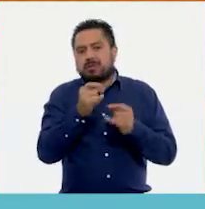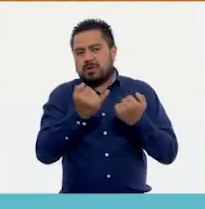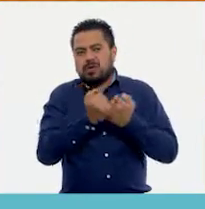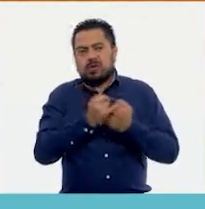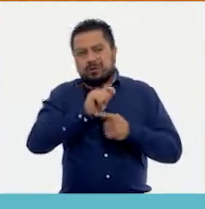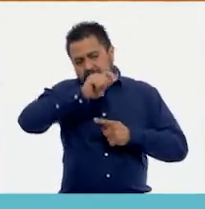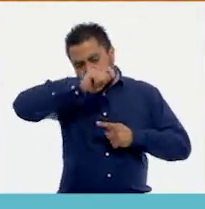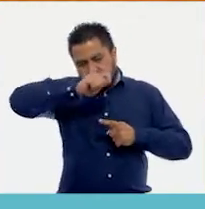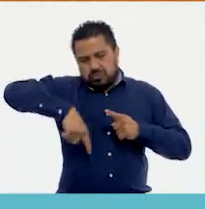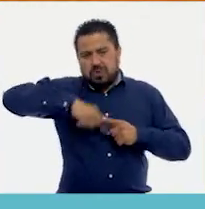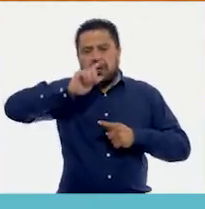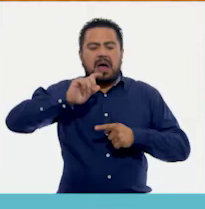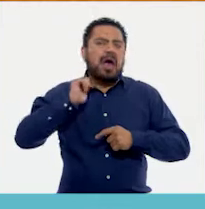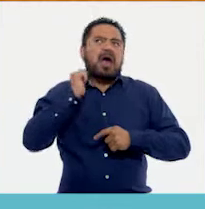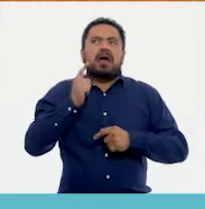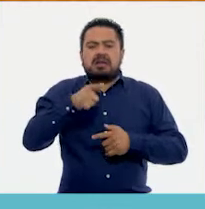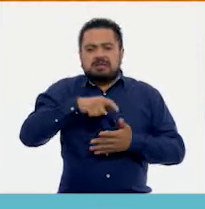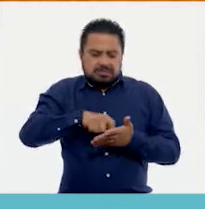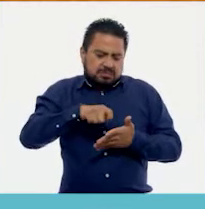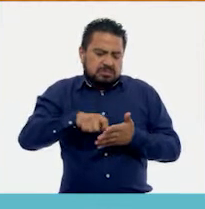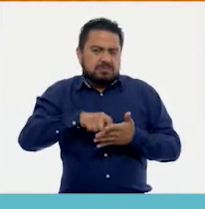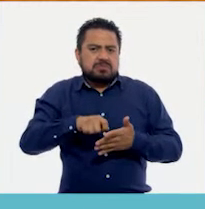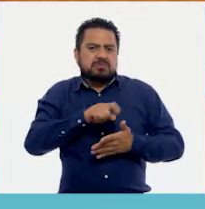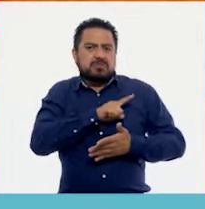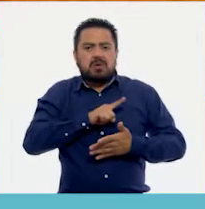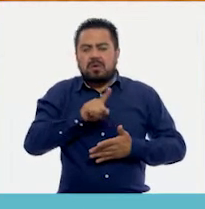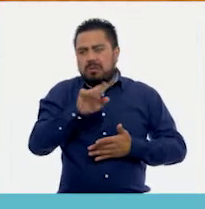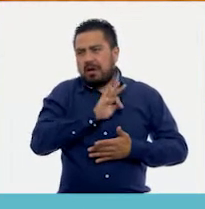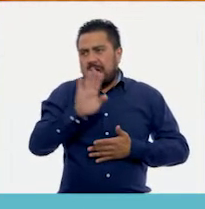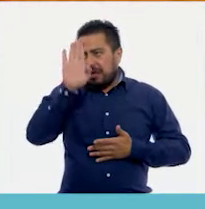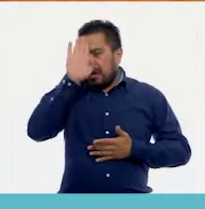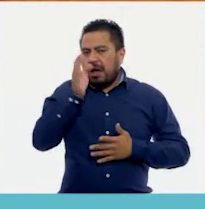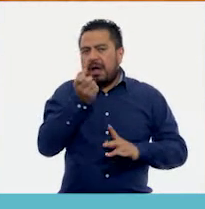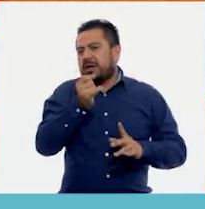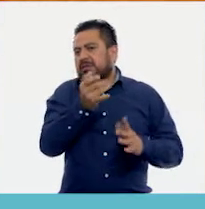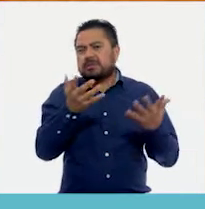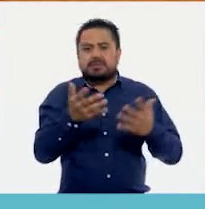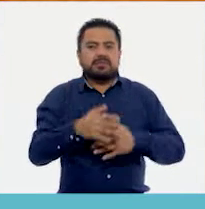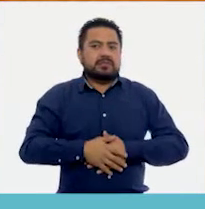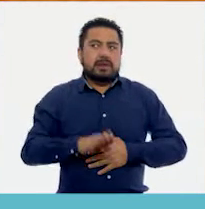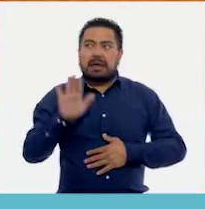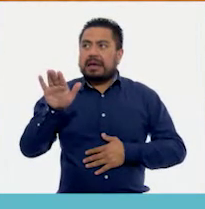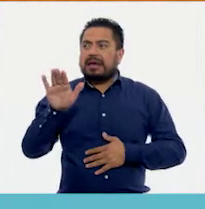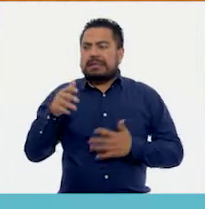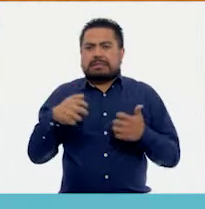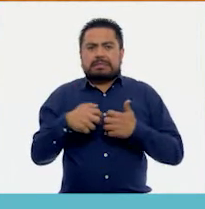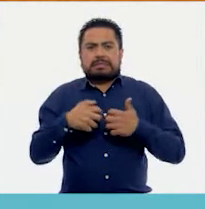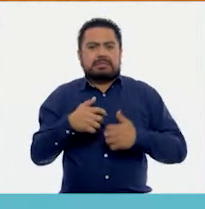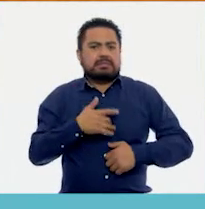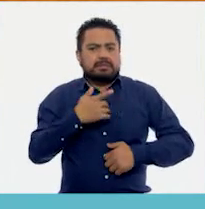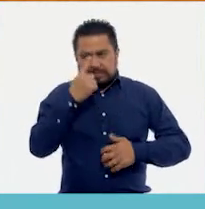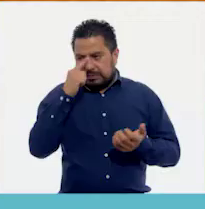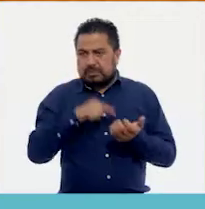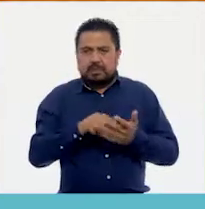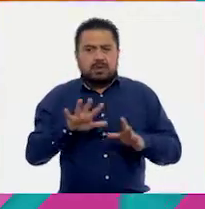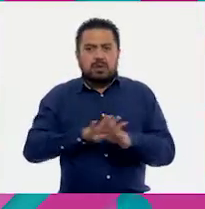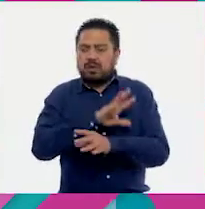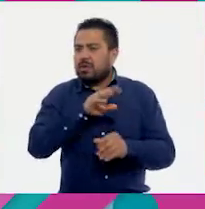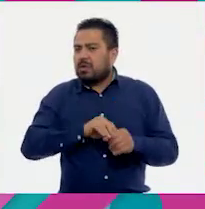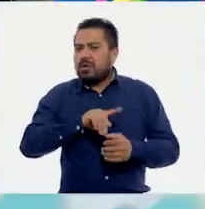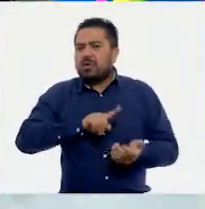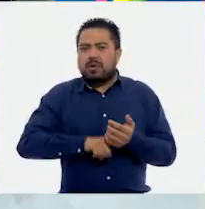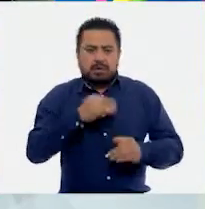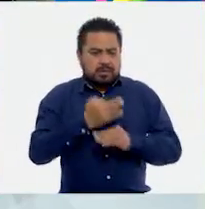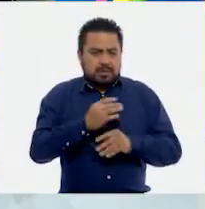libreta para hacer cualquier anotación que consideren necesaria. Gaby, qué nervios. ¿Tú crees que ya estemos completamente